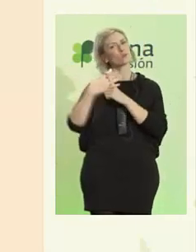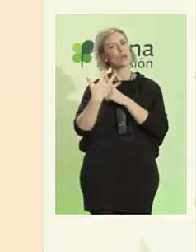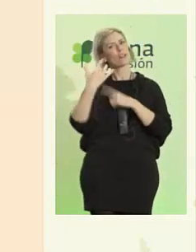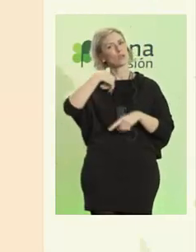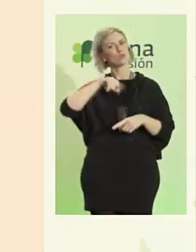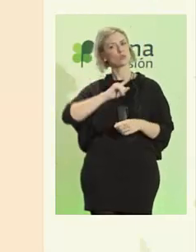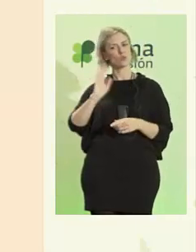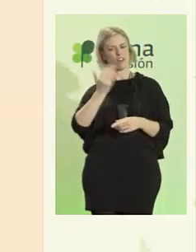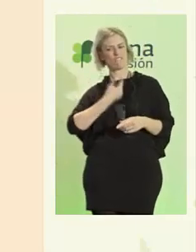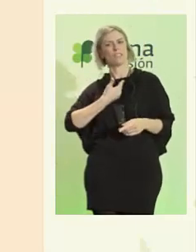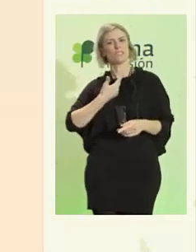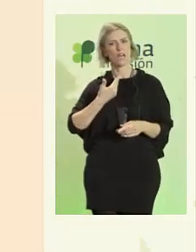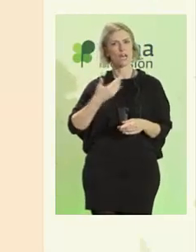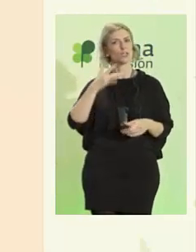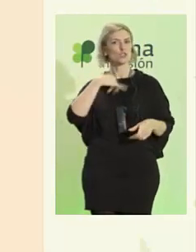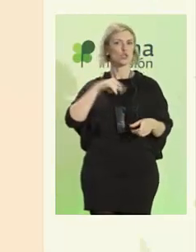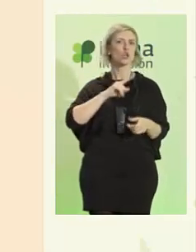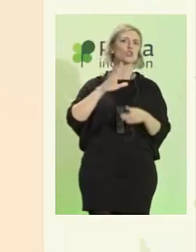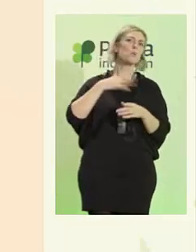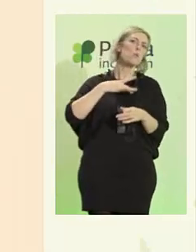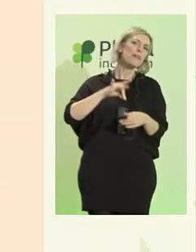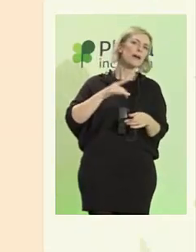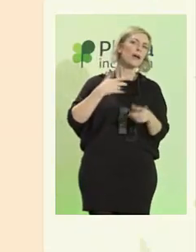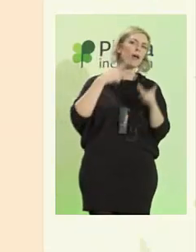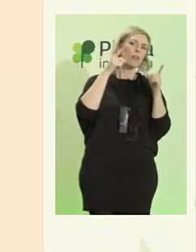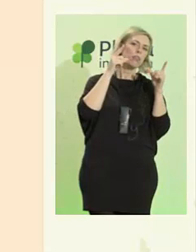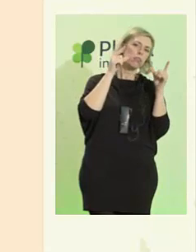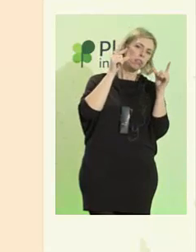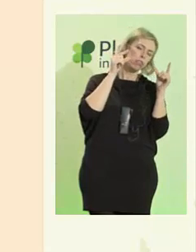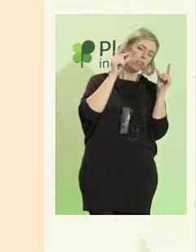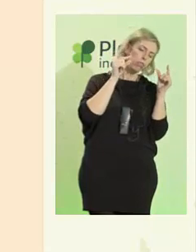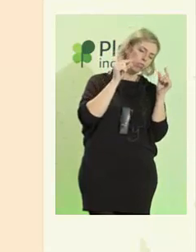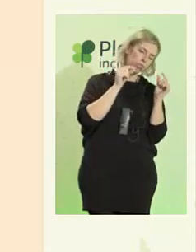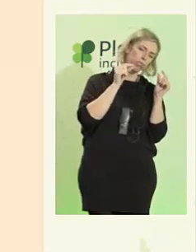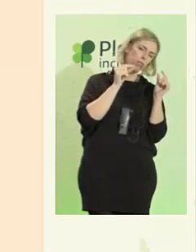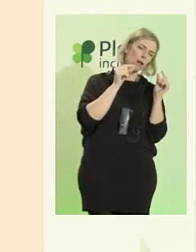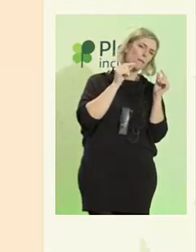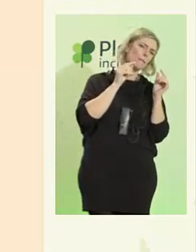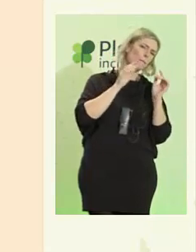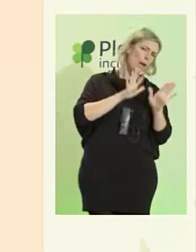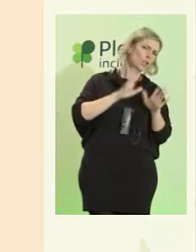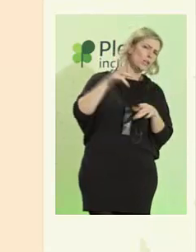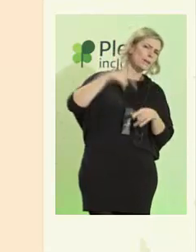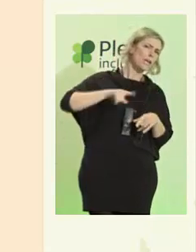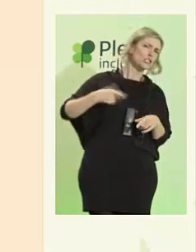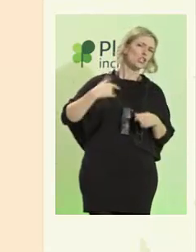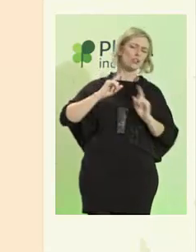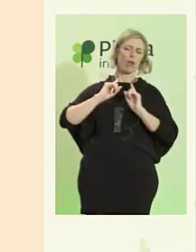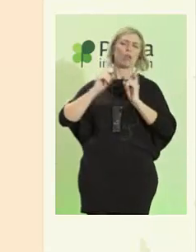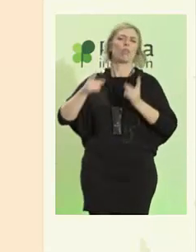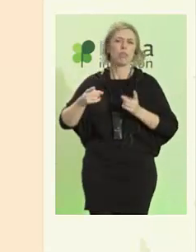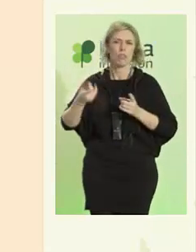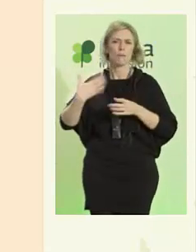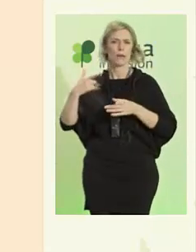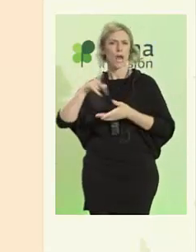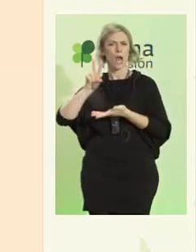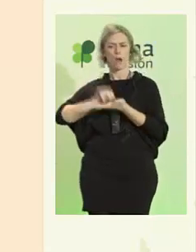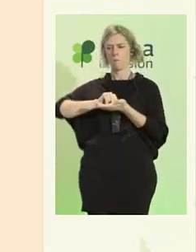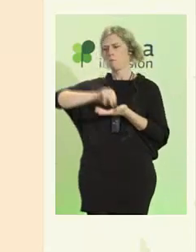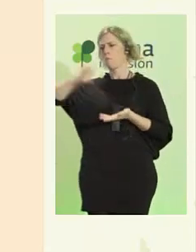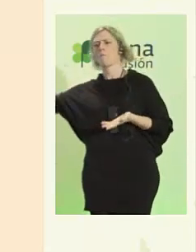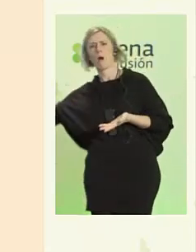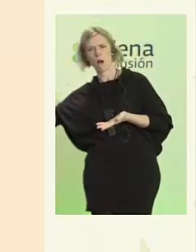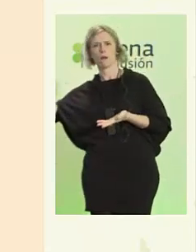dormidita en el agua a medida que se calienta. Pero también podemos tener ese valor para pegar un salto y salir del agua